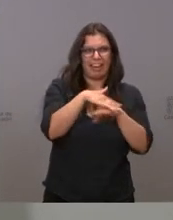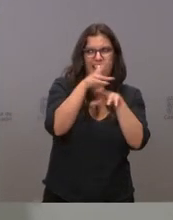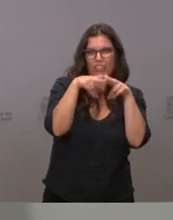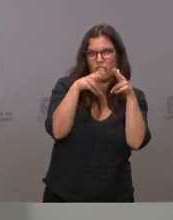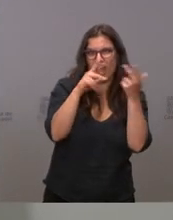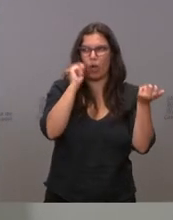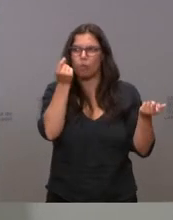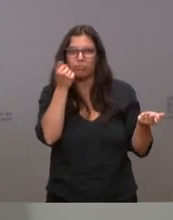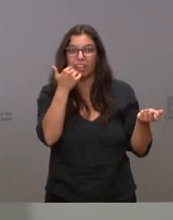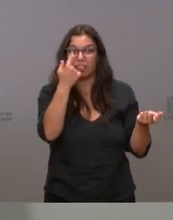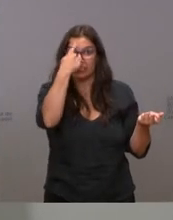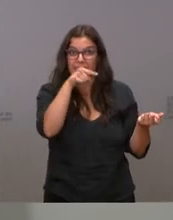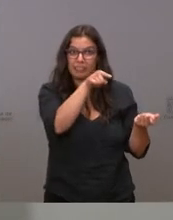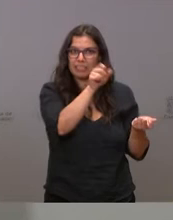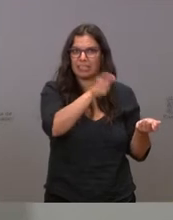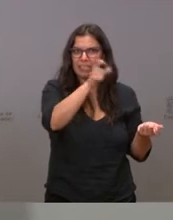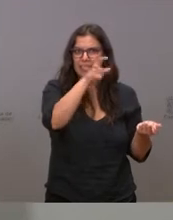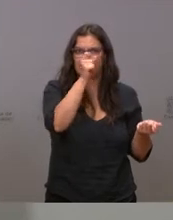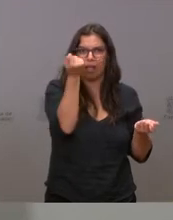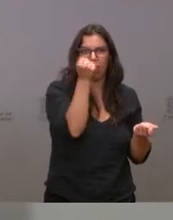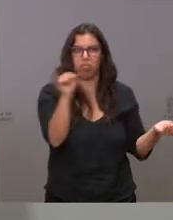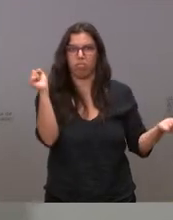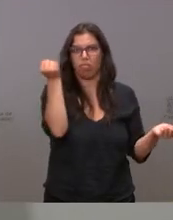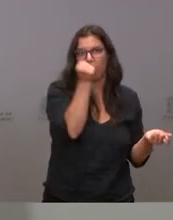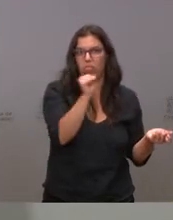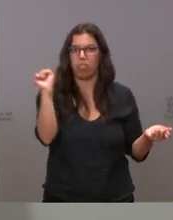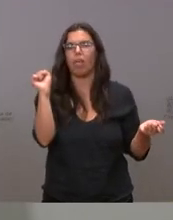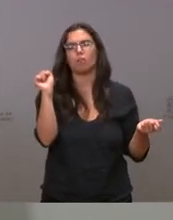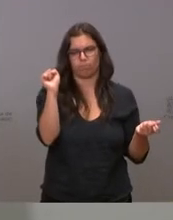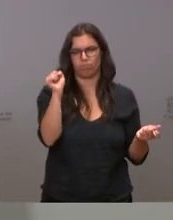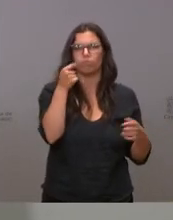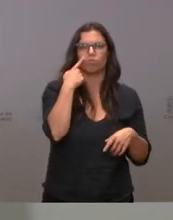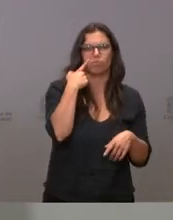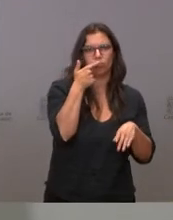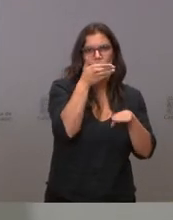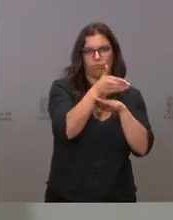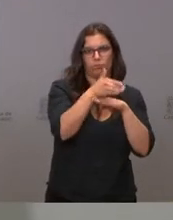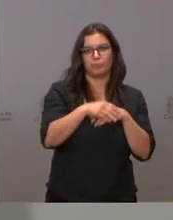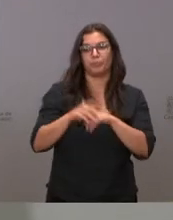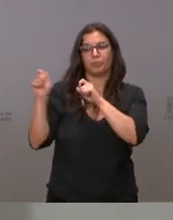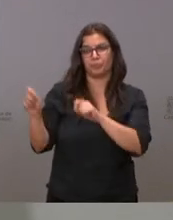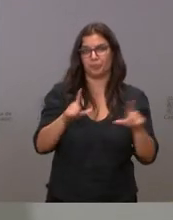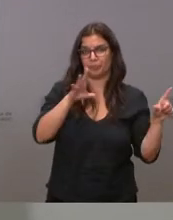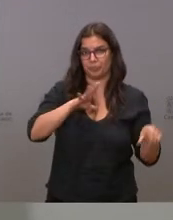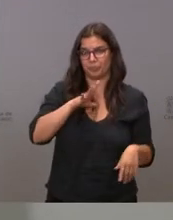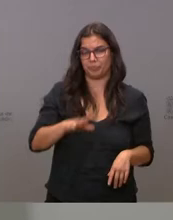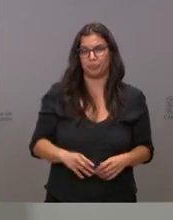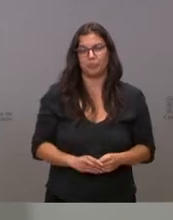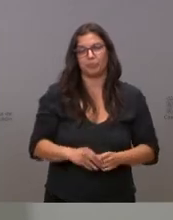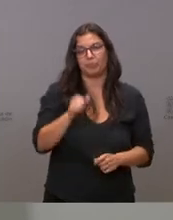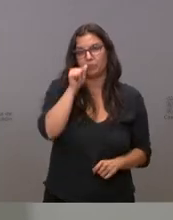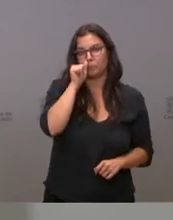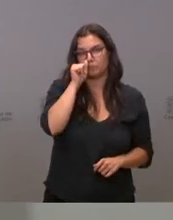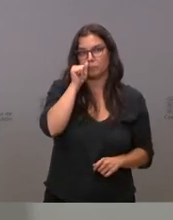se incumplen de manera reiterada las normas sanitarias. Me pasa a la siguiente diapositiva. Estos son